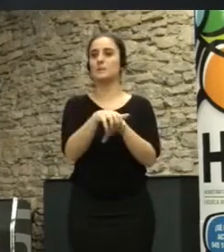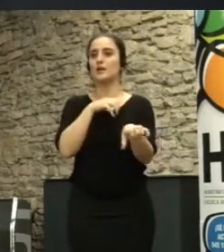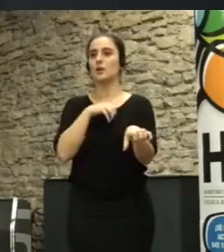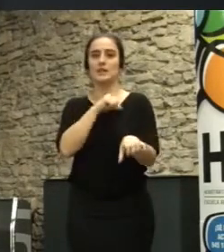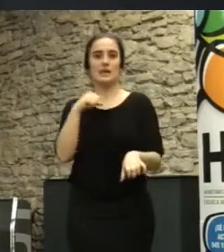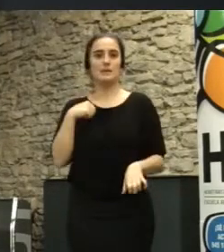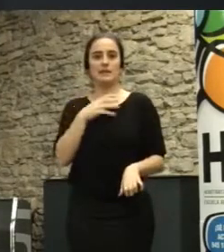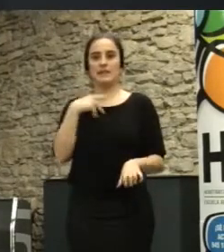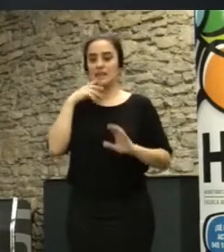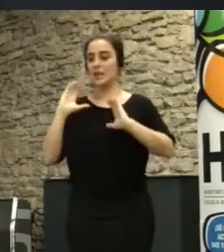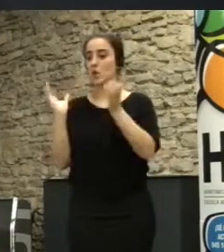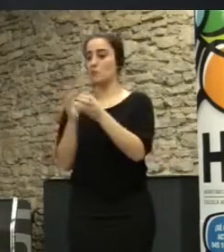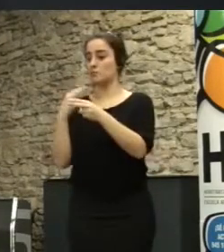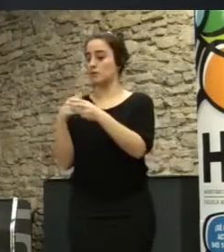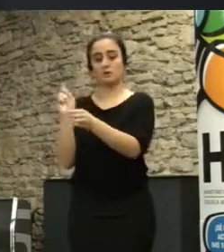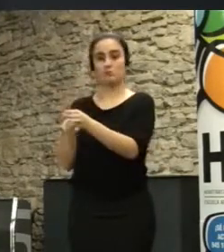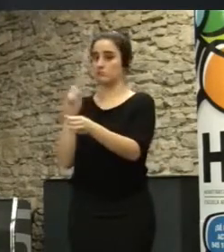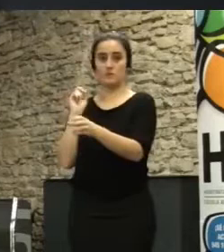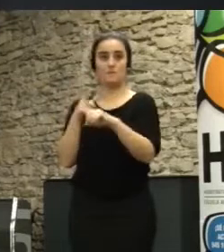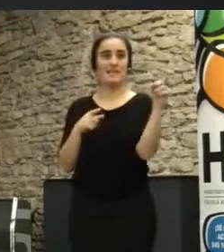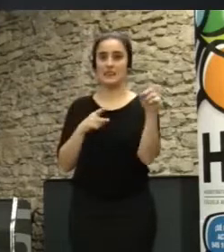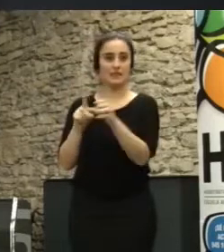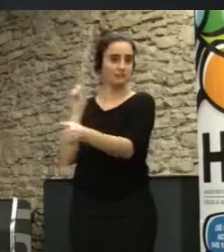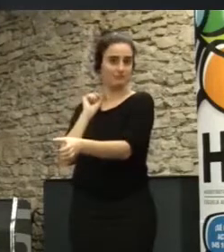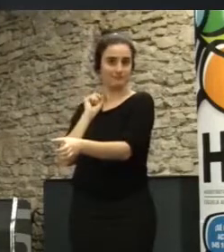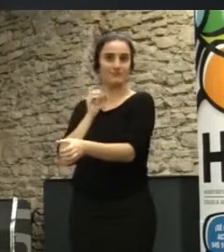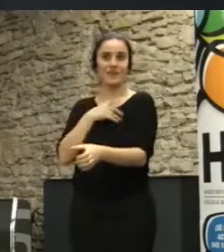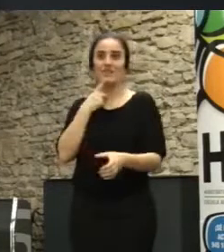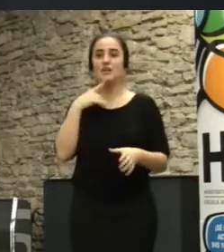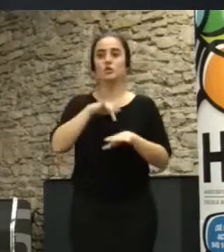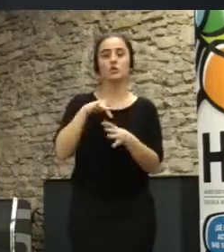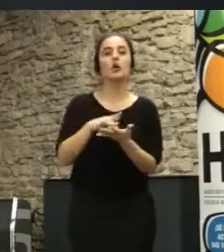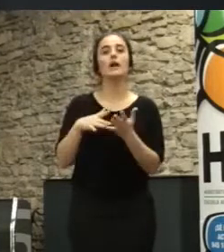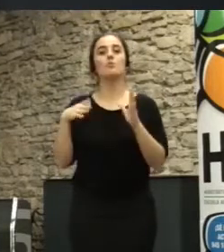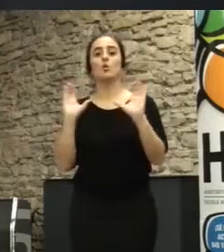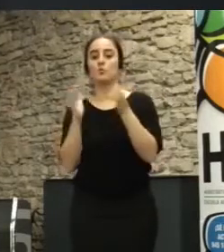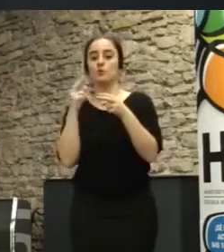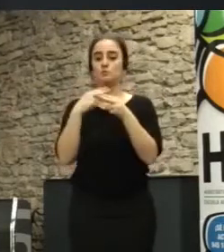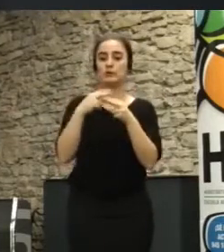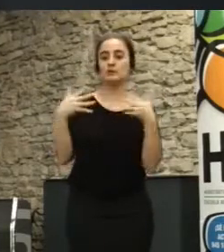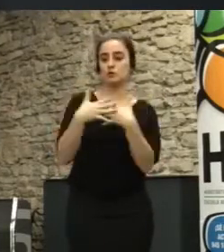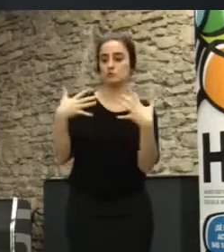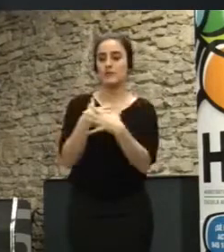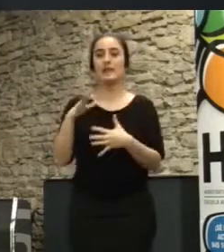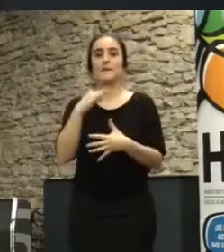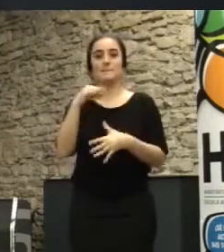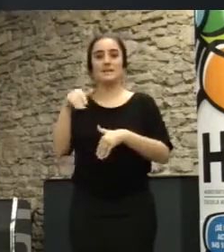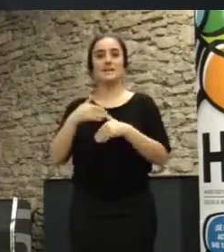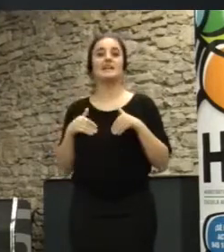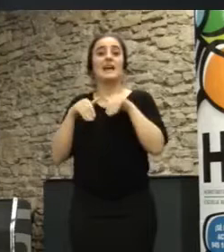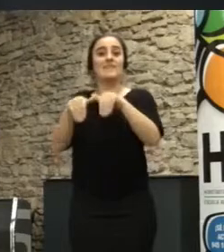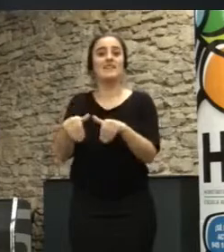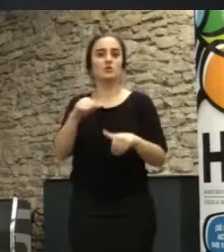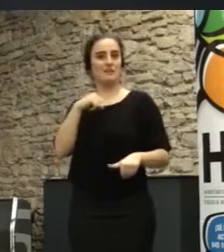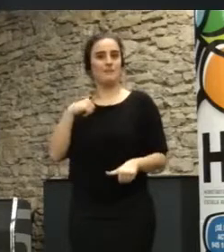la mitad no vienen de partidos políticos, hay una mezcla mayor de los diferentes partidos y de candidatos independientes. Entonces, bueno,